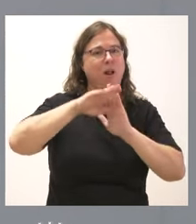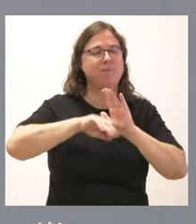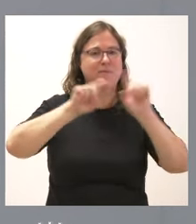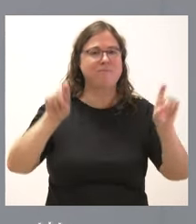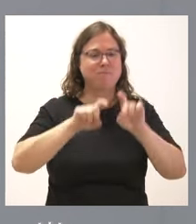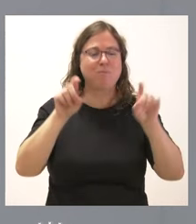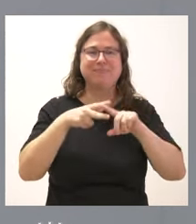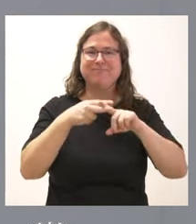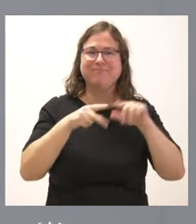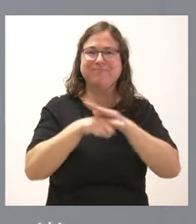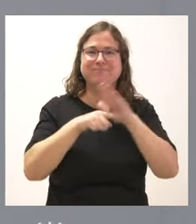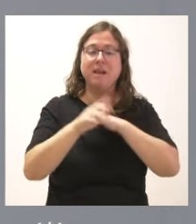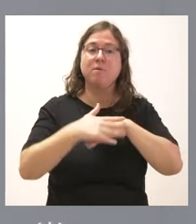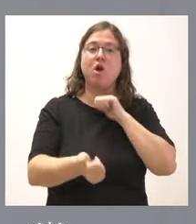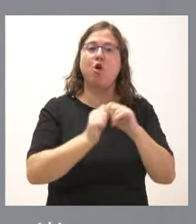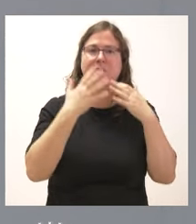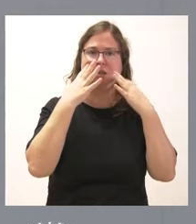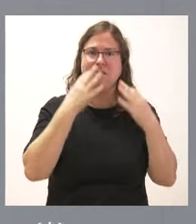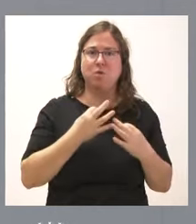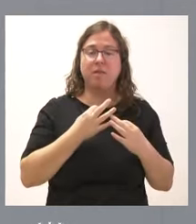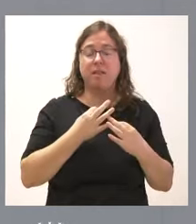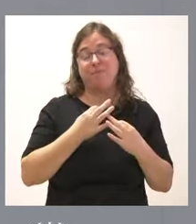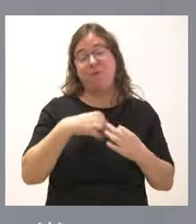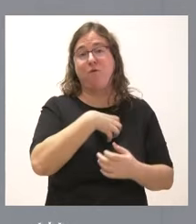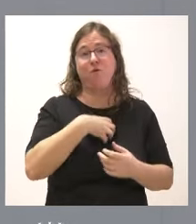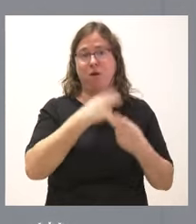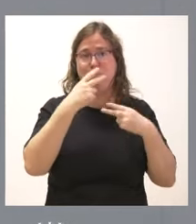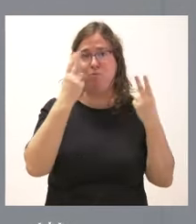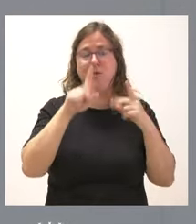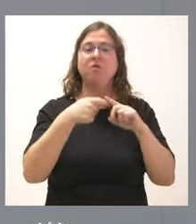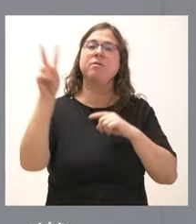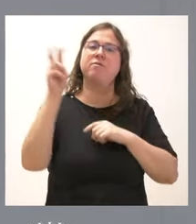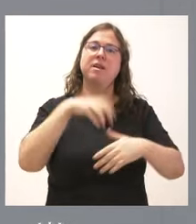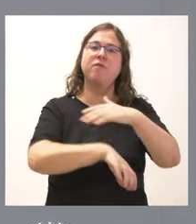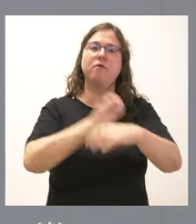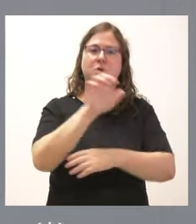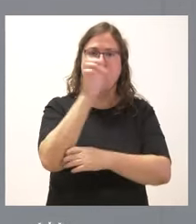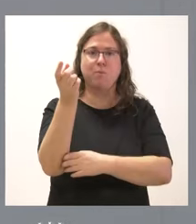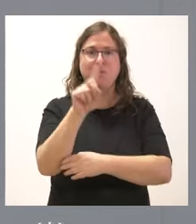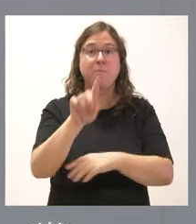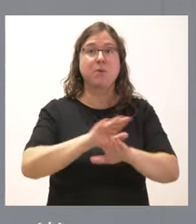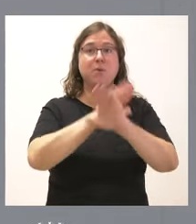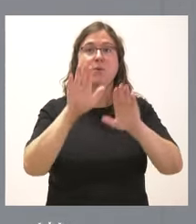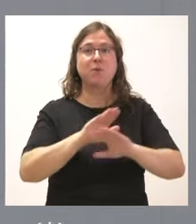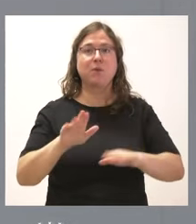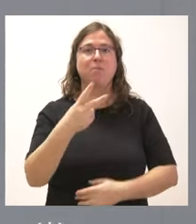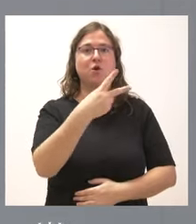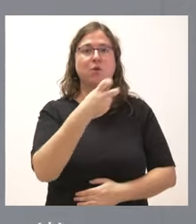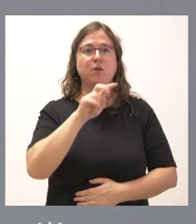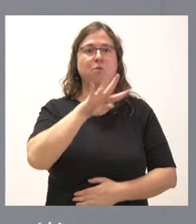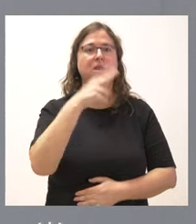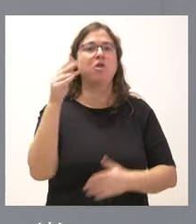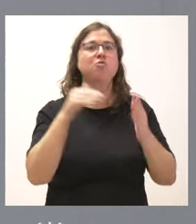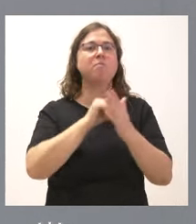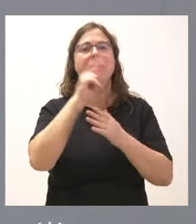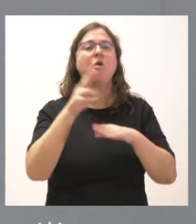facilite la gestión de las copias de seguridad de los empleados públicos, también con fondos europeos. Y, por último, 242.000 euros para la